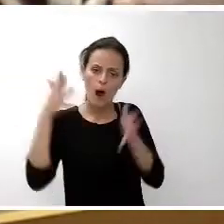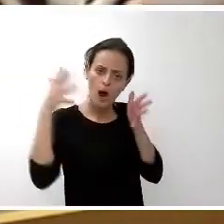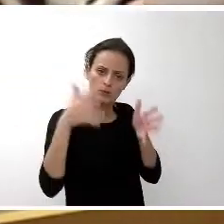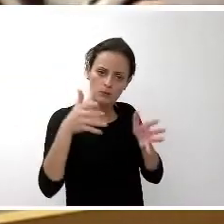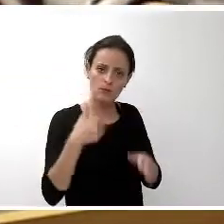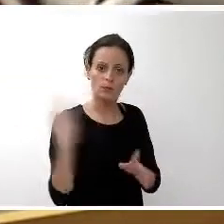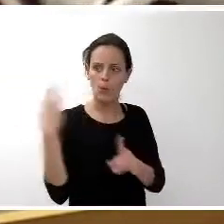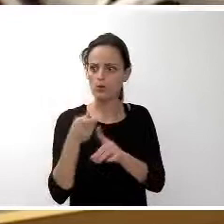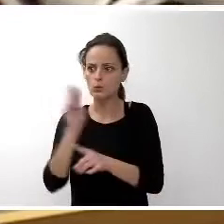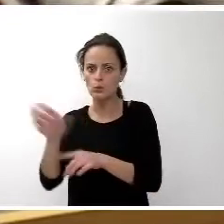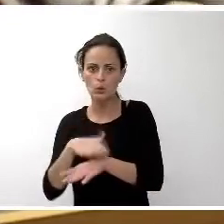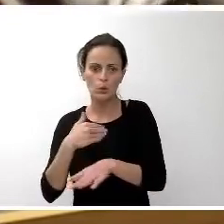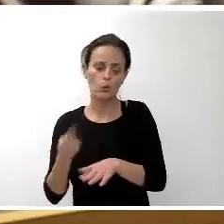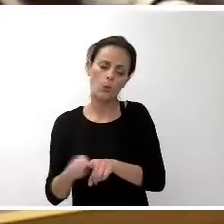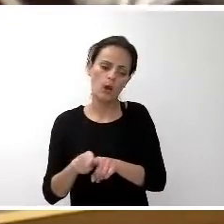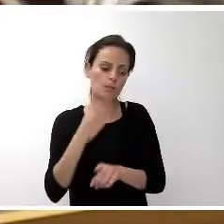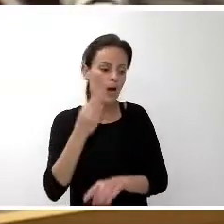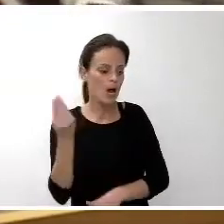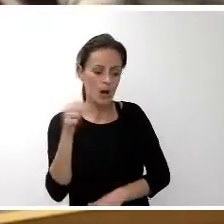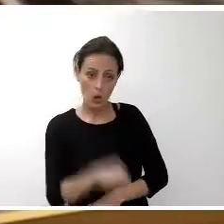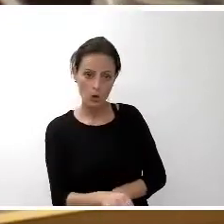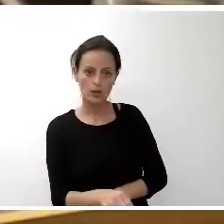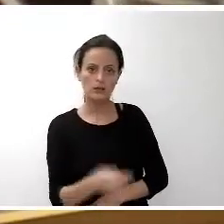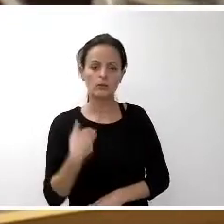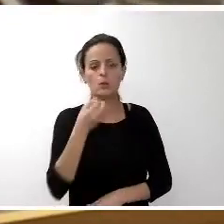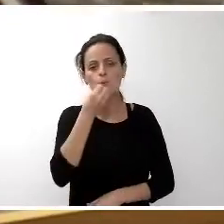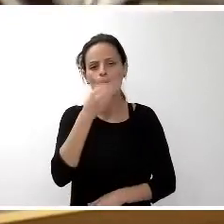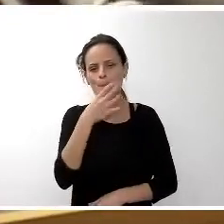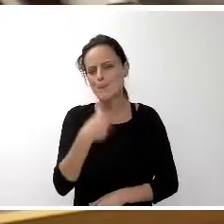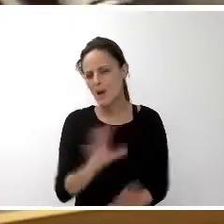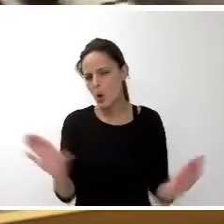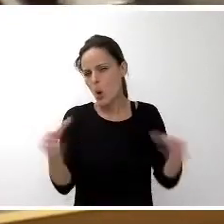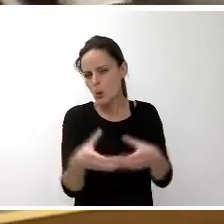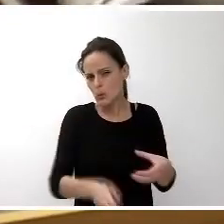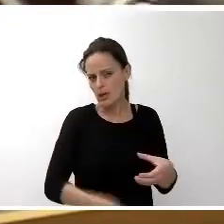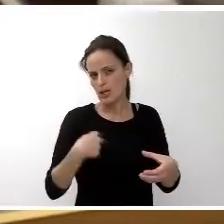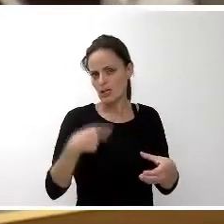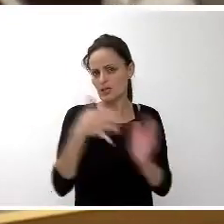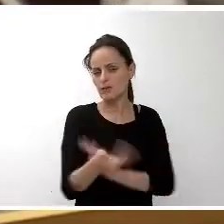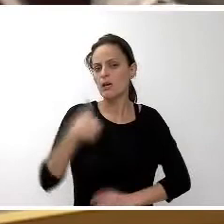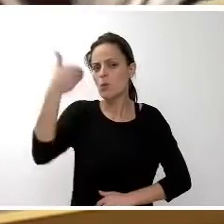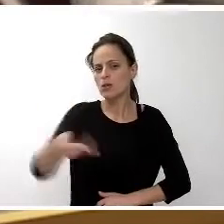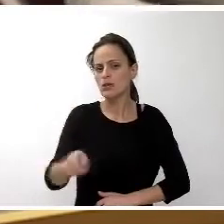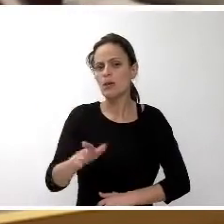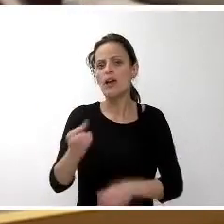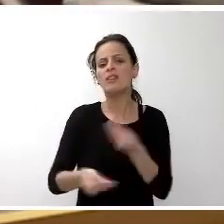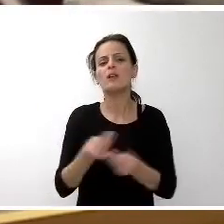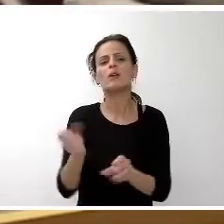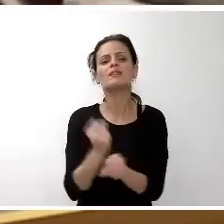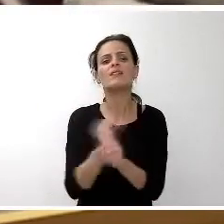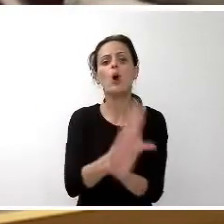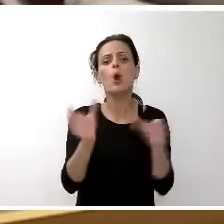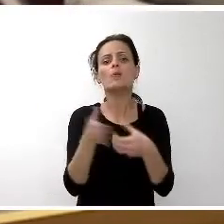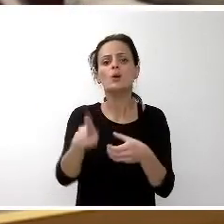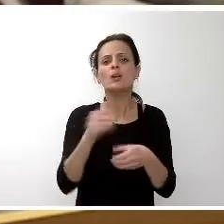ustedes, las niñas y los niños de tu colegio y el bien común general. Es muy importante contar también, hacer un trabajo colectivo, pero también contar con el